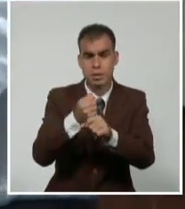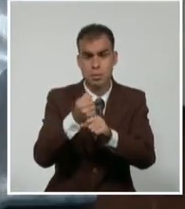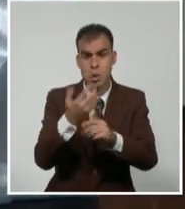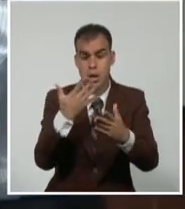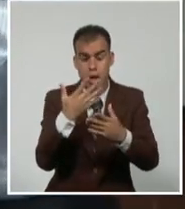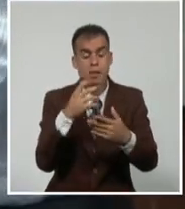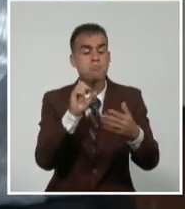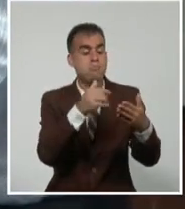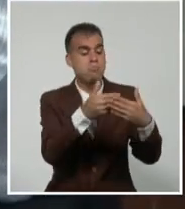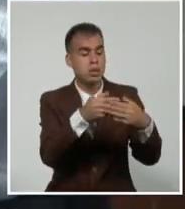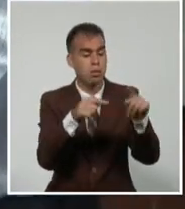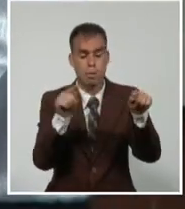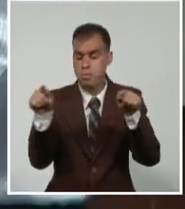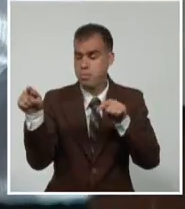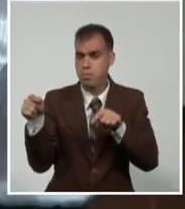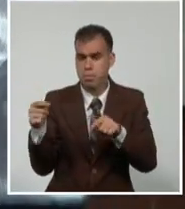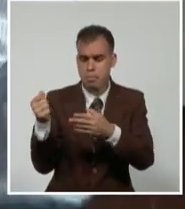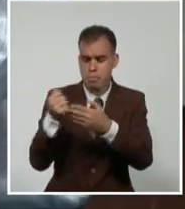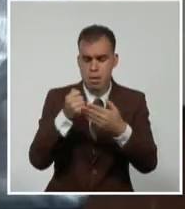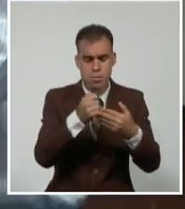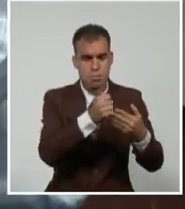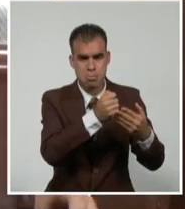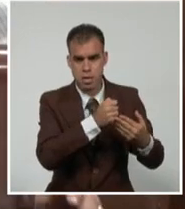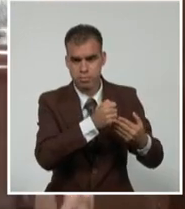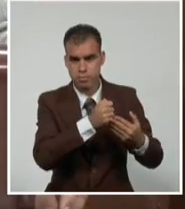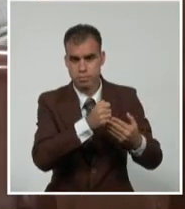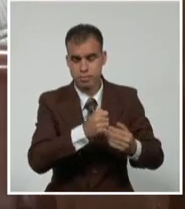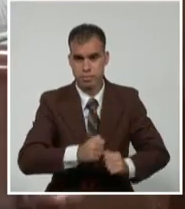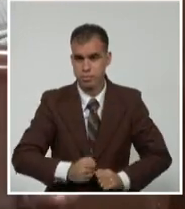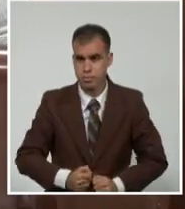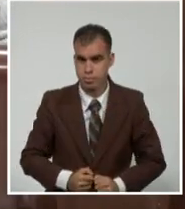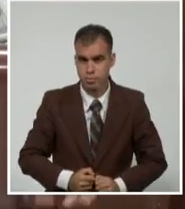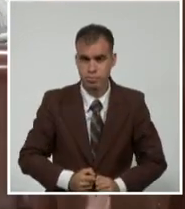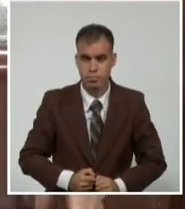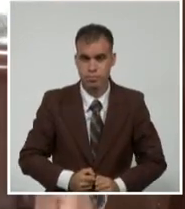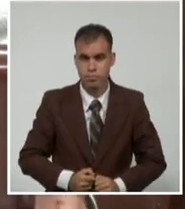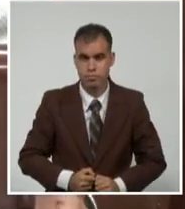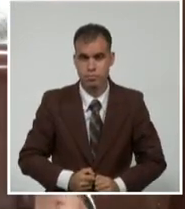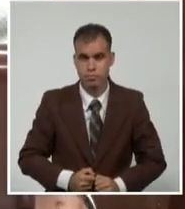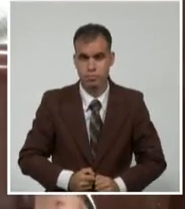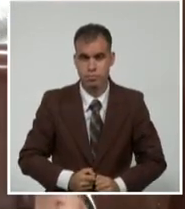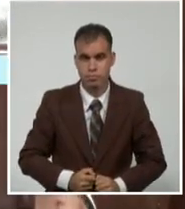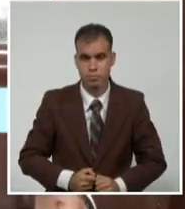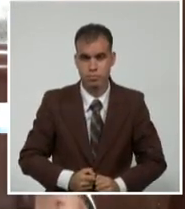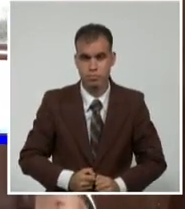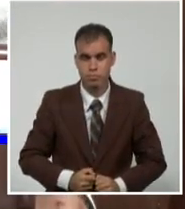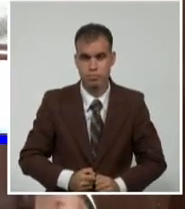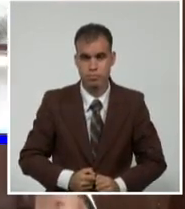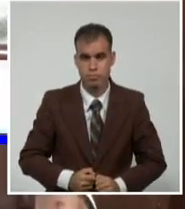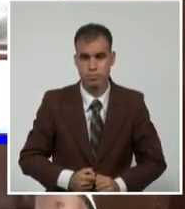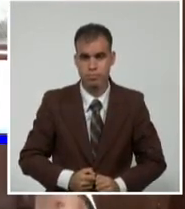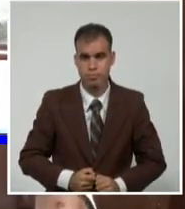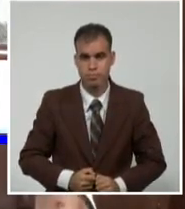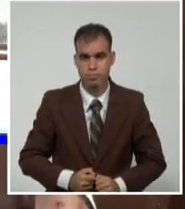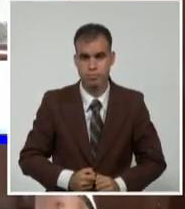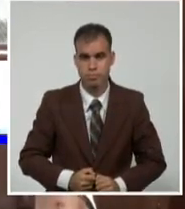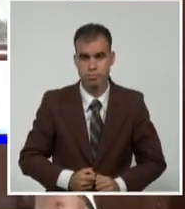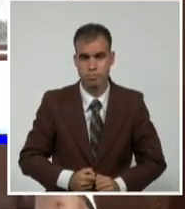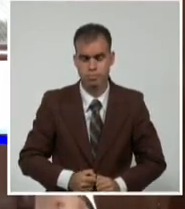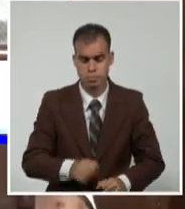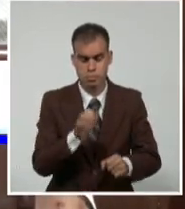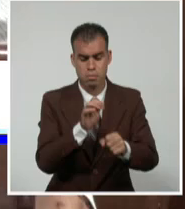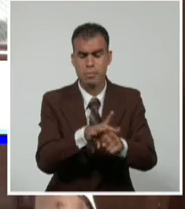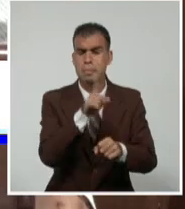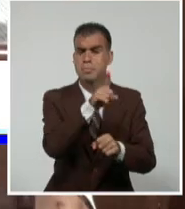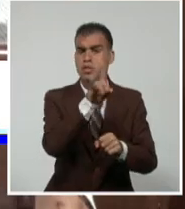científicas y académicas de la mayor de las Antillas. Gracias al desarrollo que ha tenido nuestro país desde la década del 80, impulsado